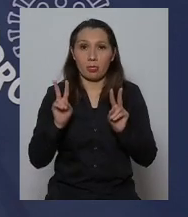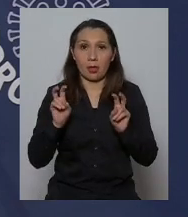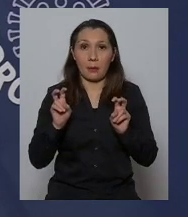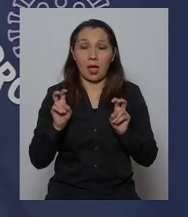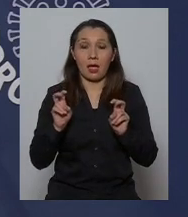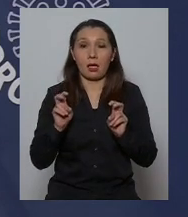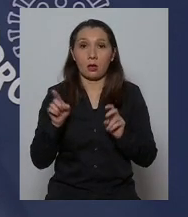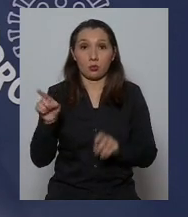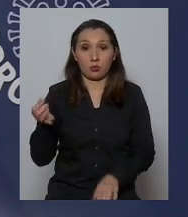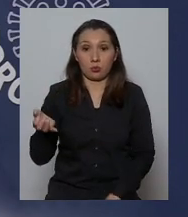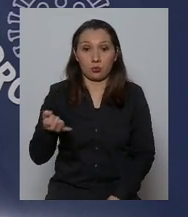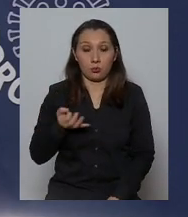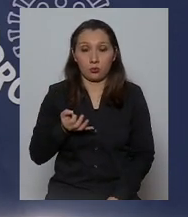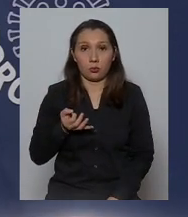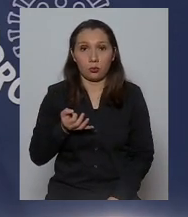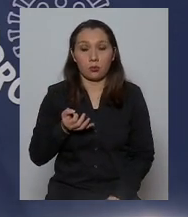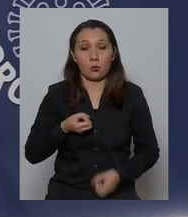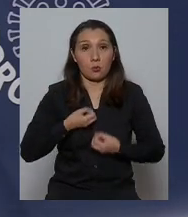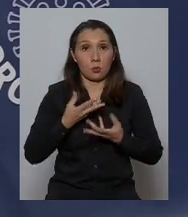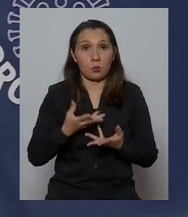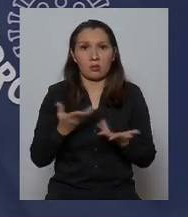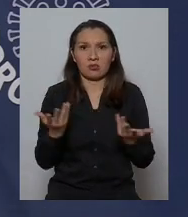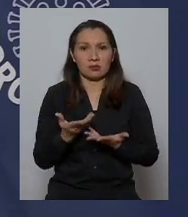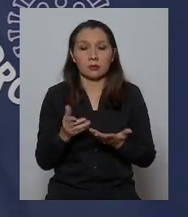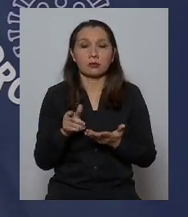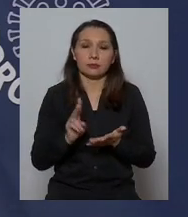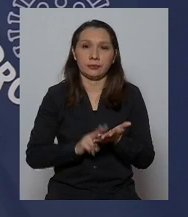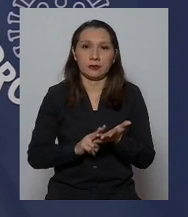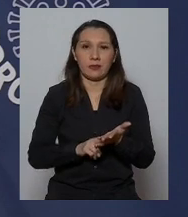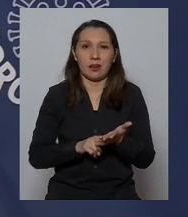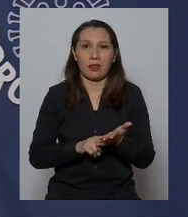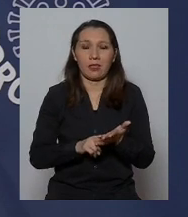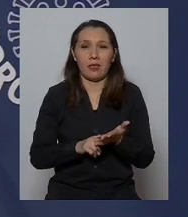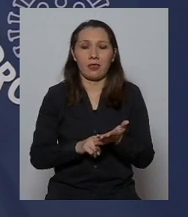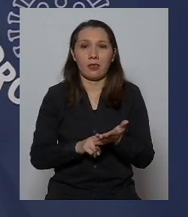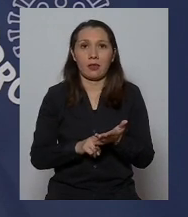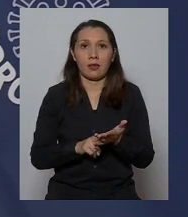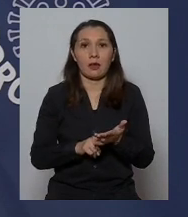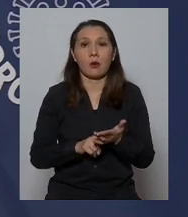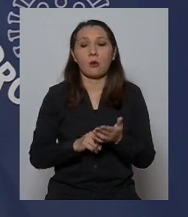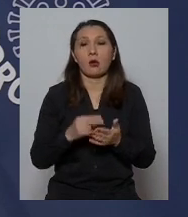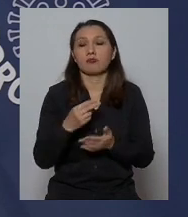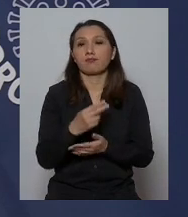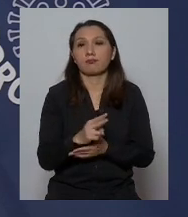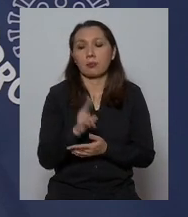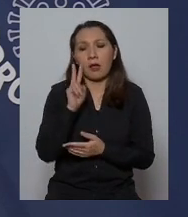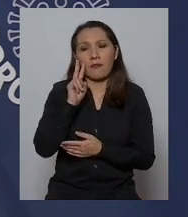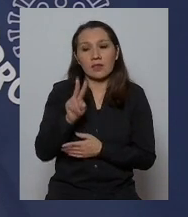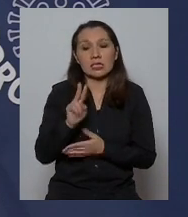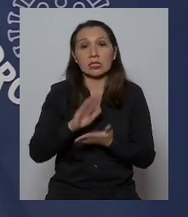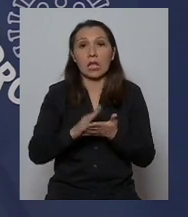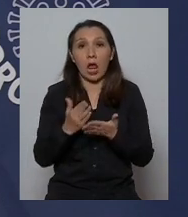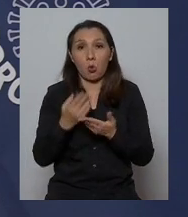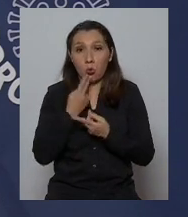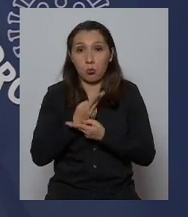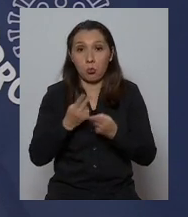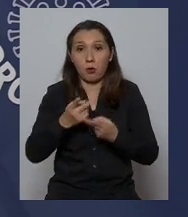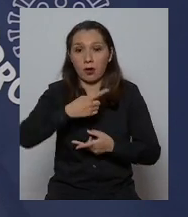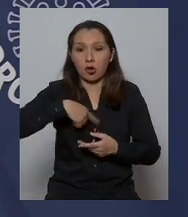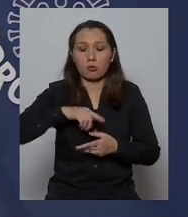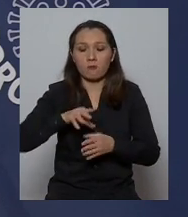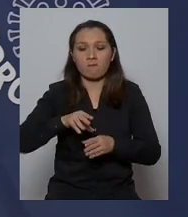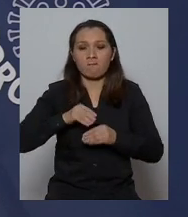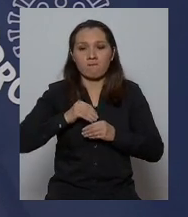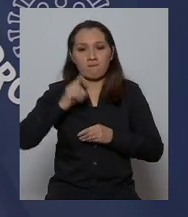lo que usted lo que se manifiesta evidentemente desde la perspectiva de salud pública nosotros tenemos que